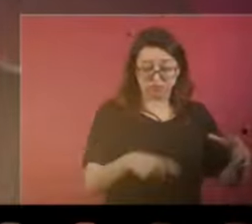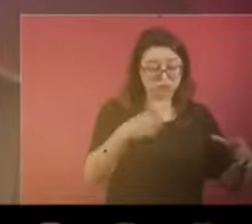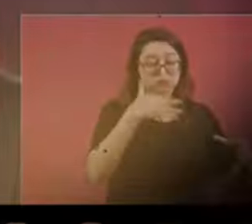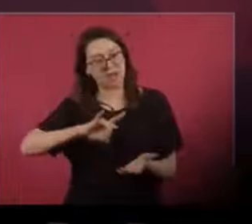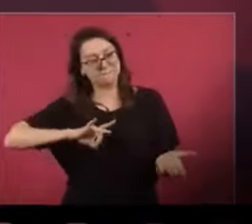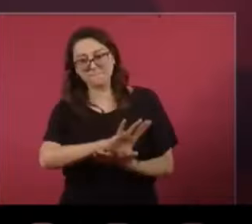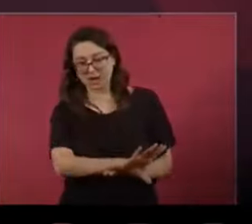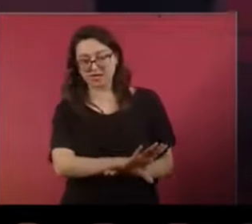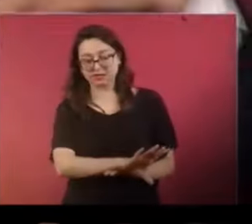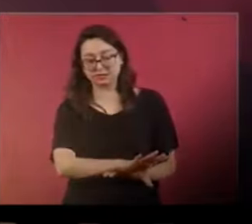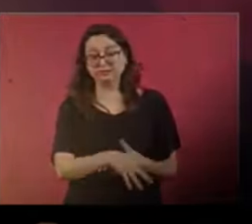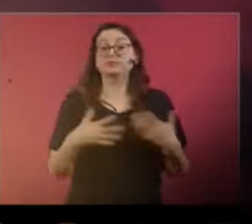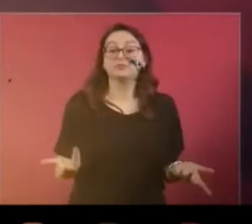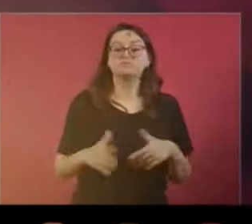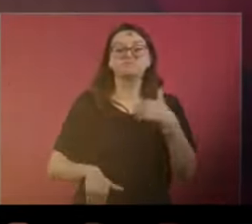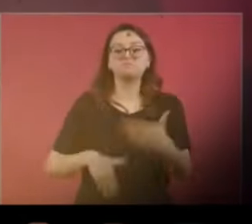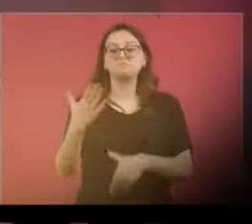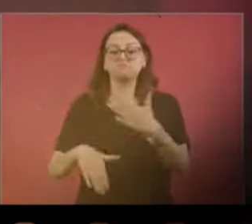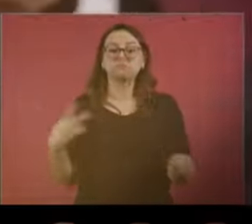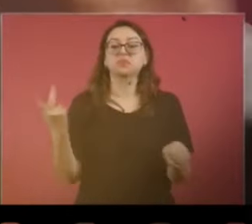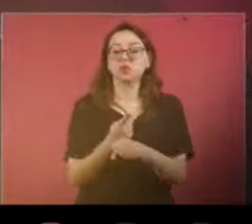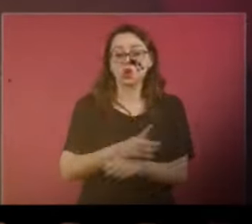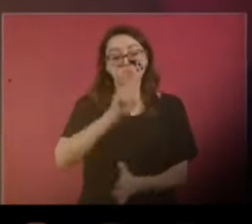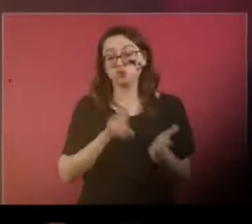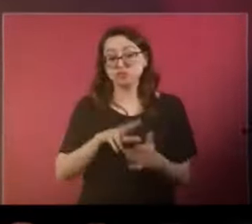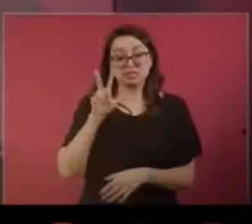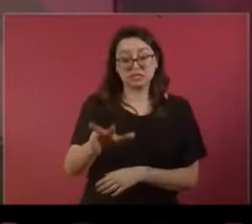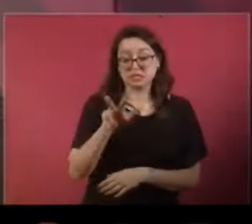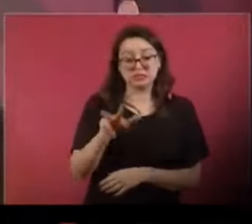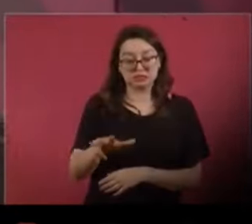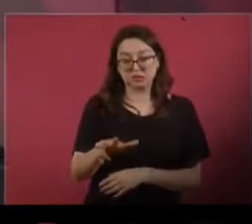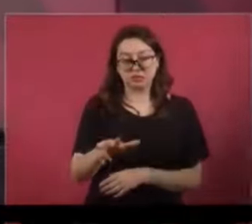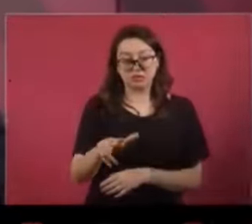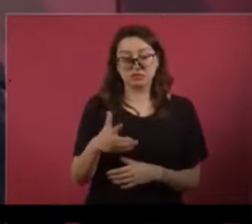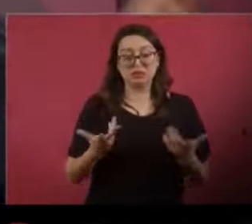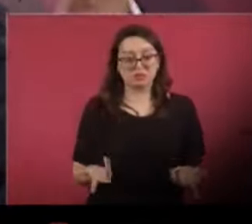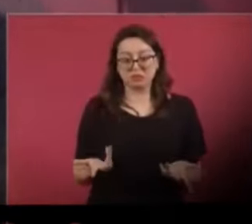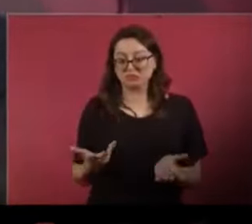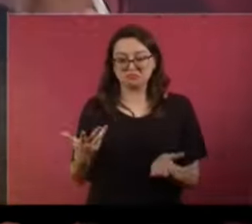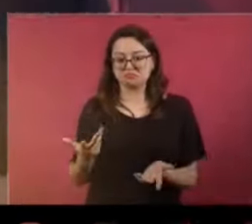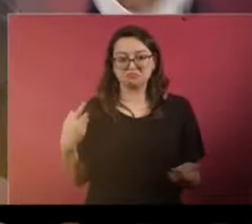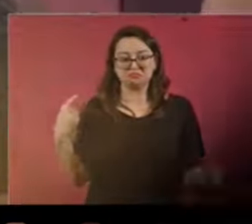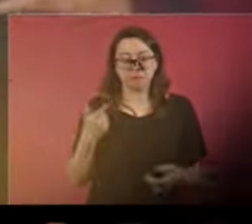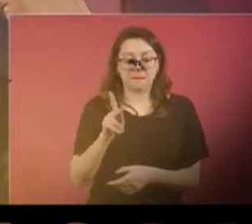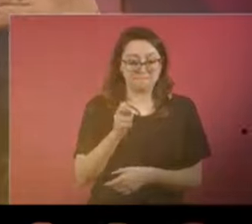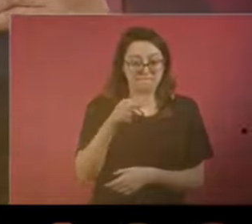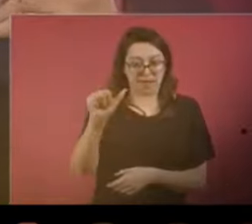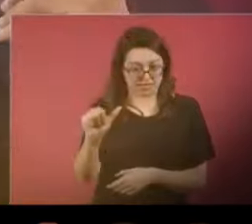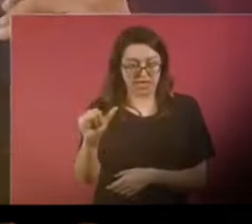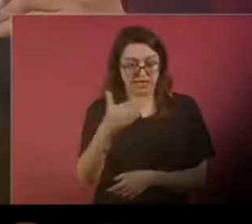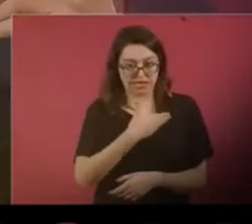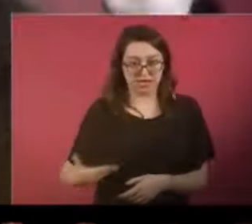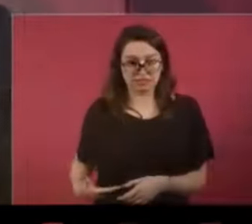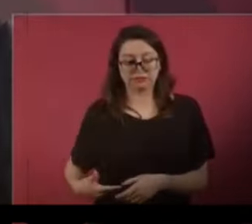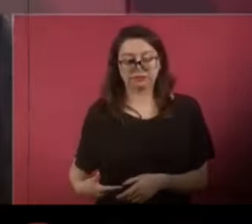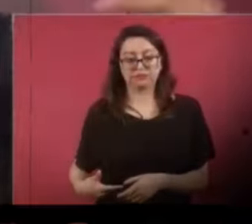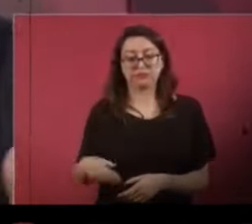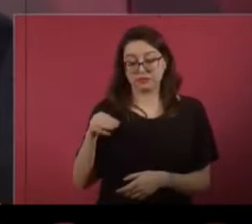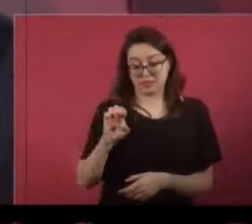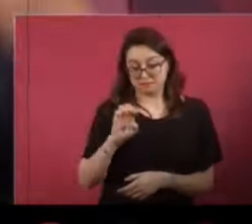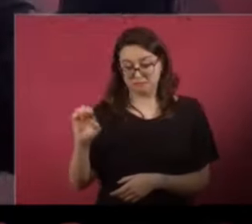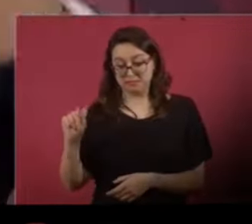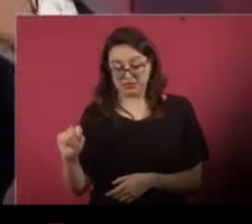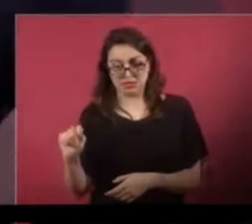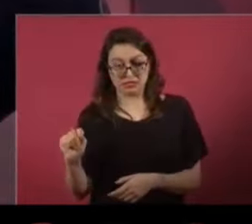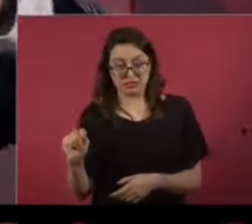a los corruptos. Entonces, ¿qué pasó? Ahí se acabó la relación que llevaba en buenos términos el licenciado Peña, incluso MIT,